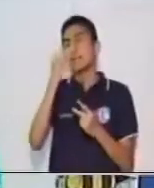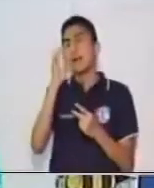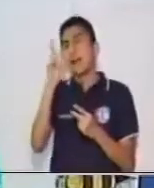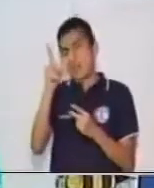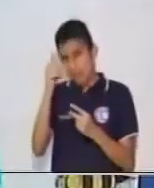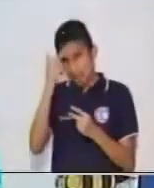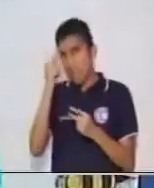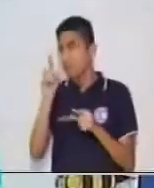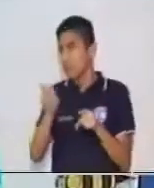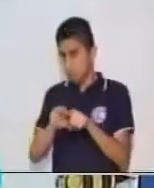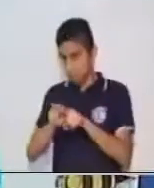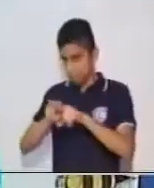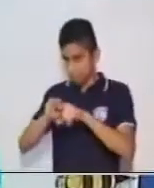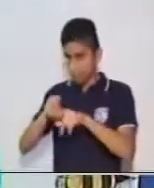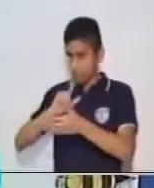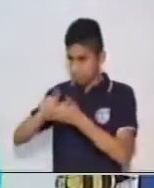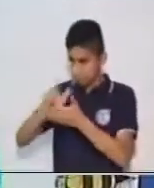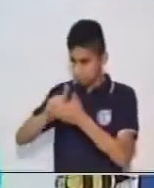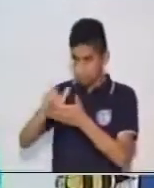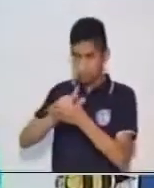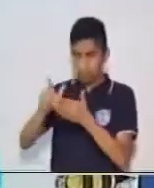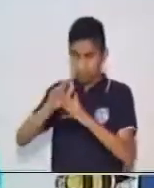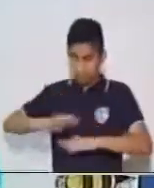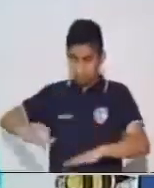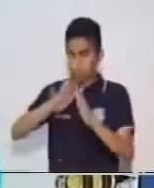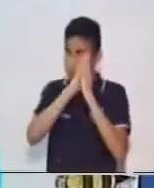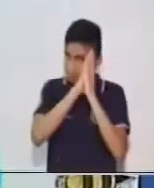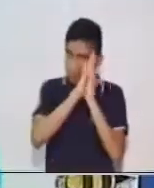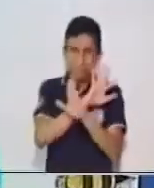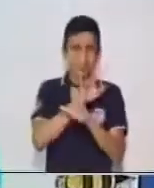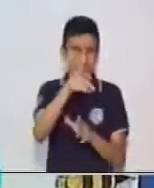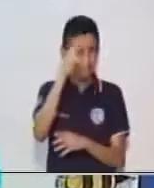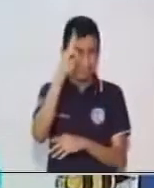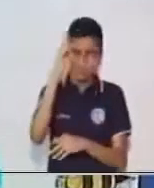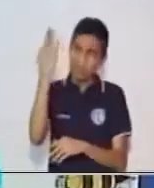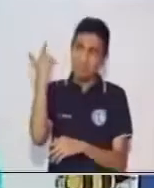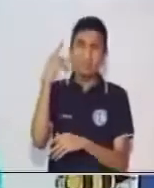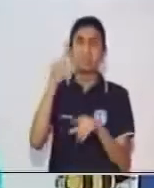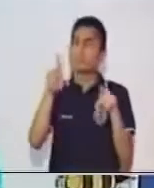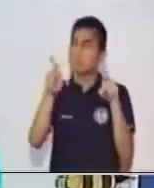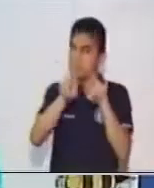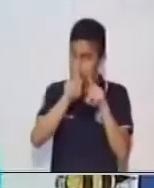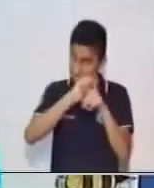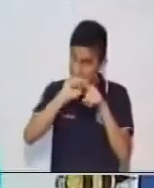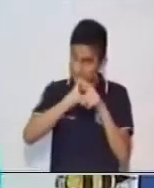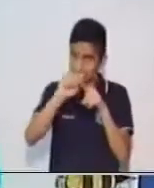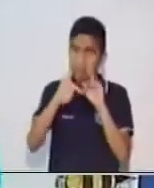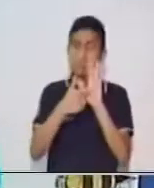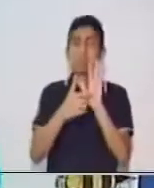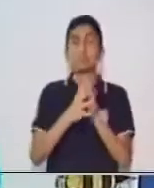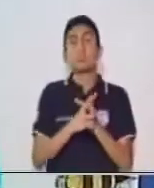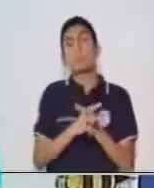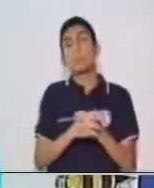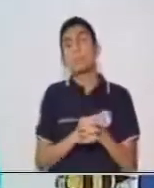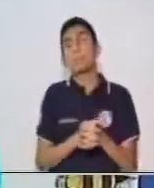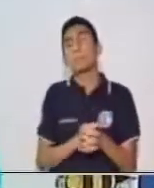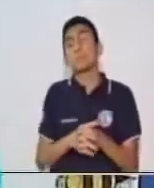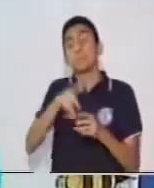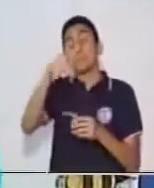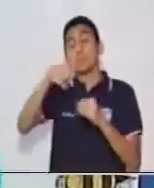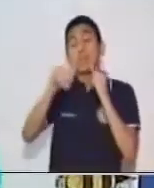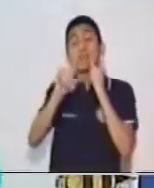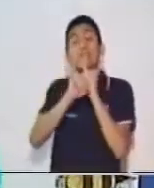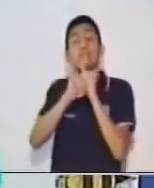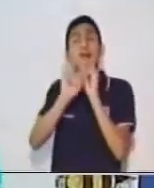el mismo procedimiento como lo realizamos en la oración anterior. ¿Qué sería entonces? identificando